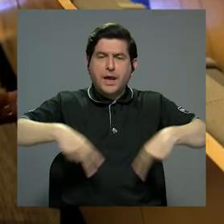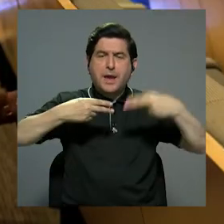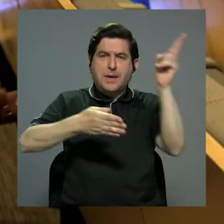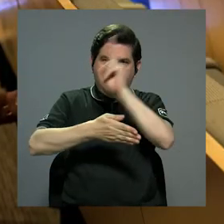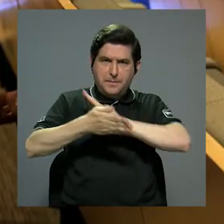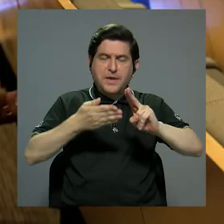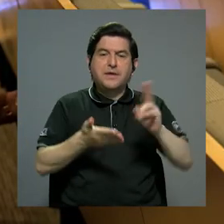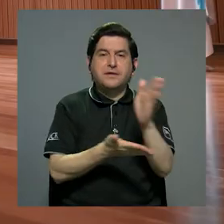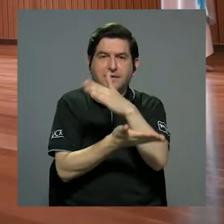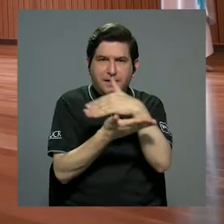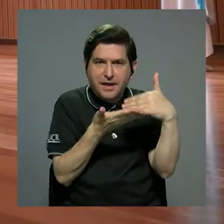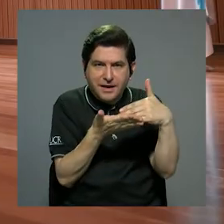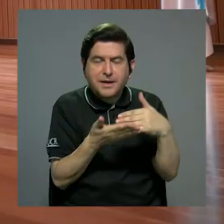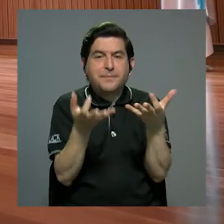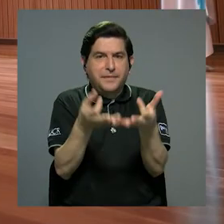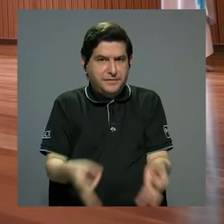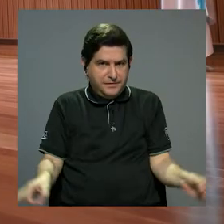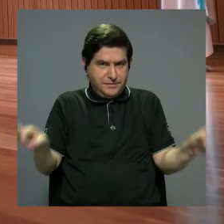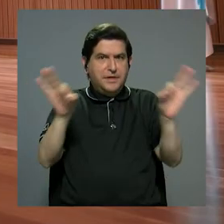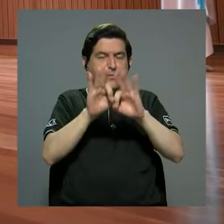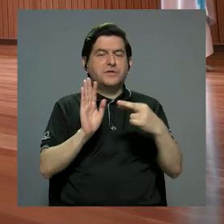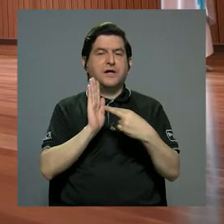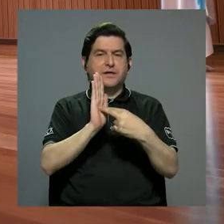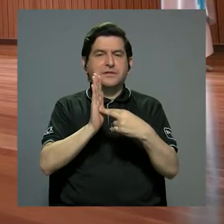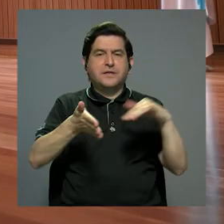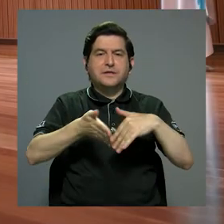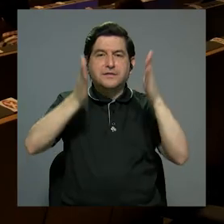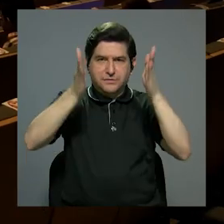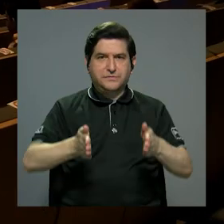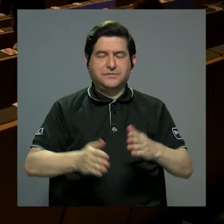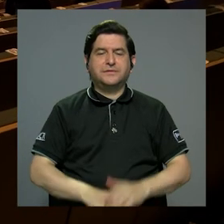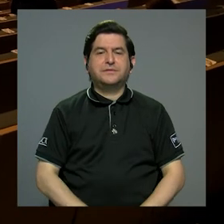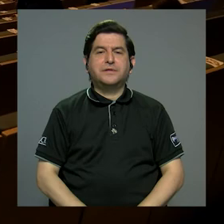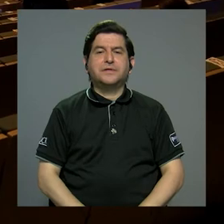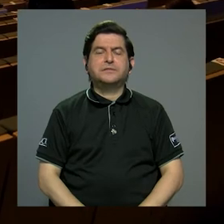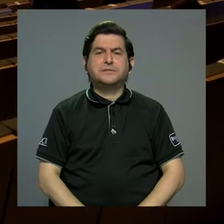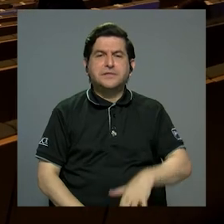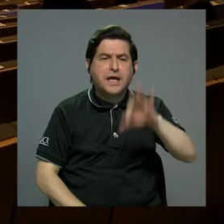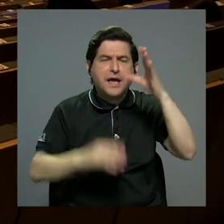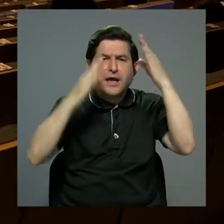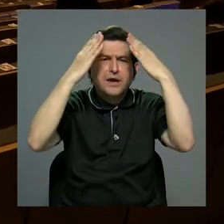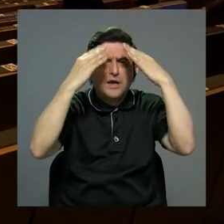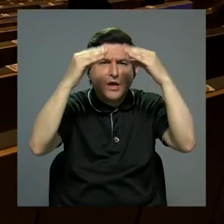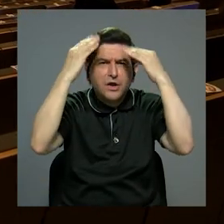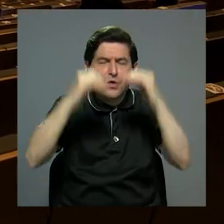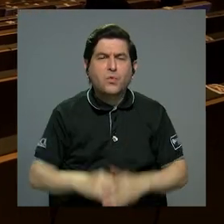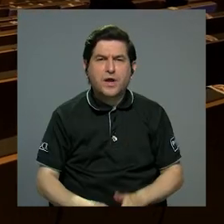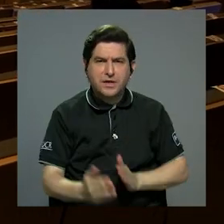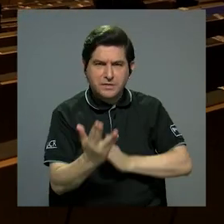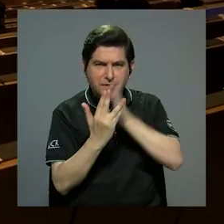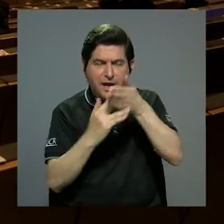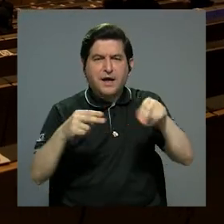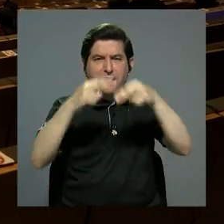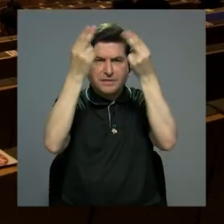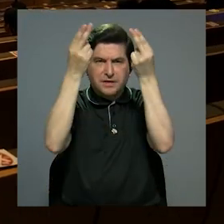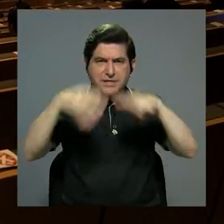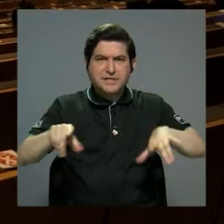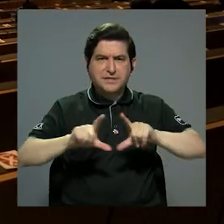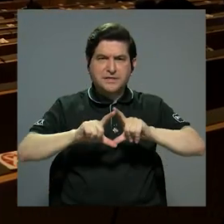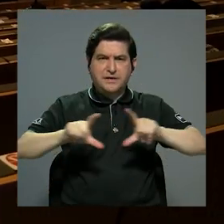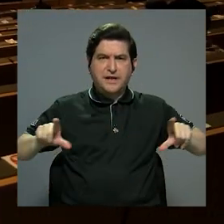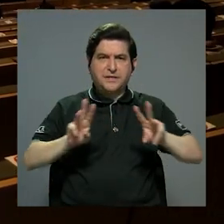Puede obtener más información a través de la página www.teeu.ucr